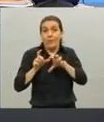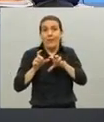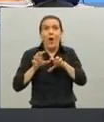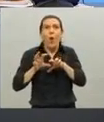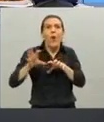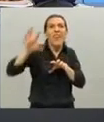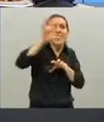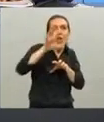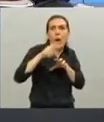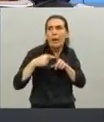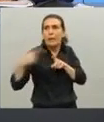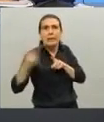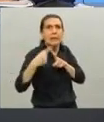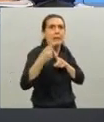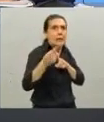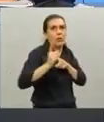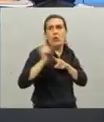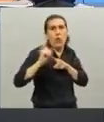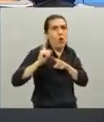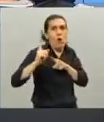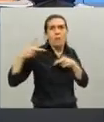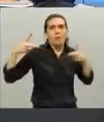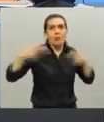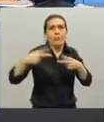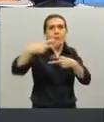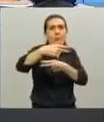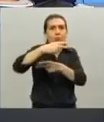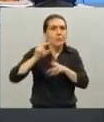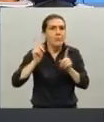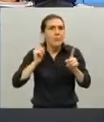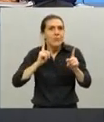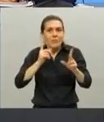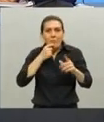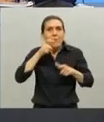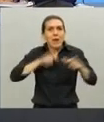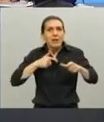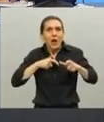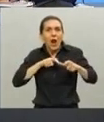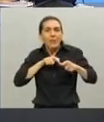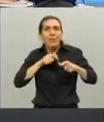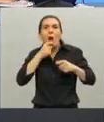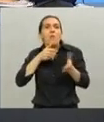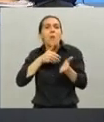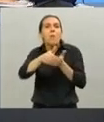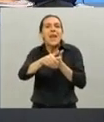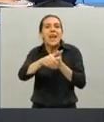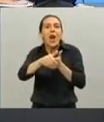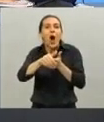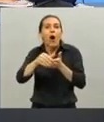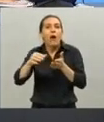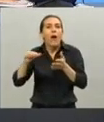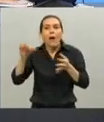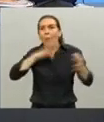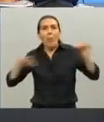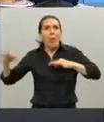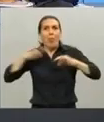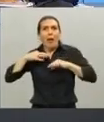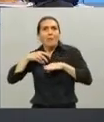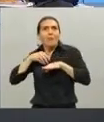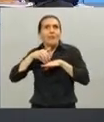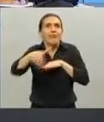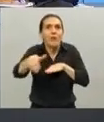facilitado que el virus no vaya de un lugar hacia otro, arriba de un micro, de un tren o de un avión.